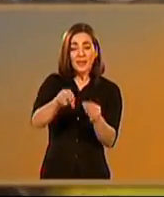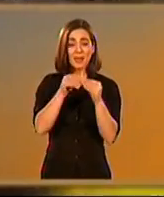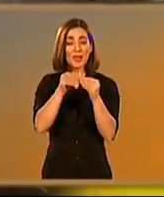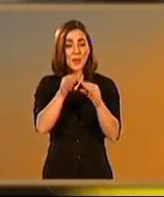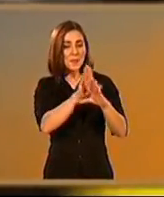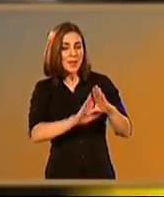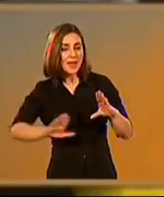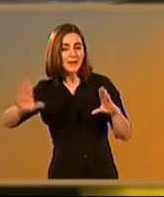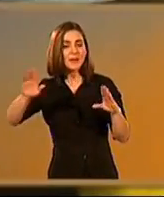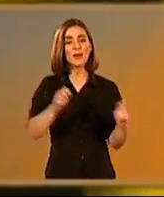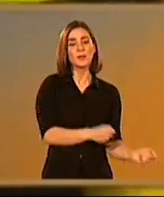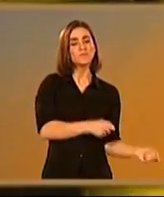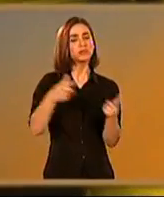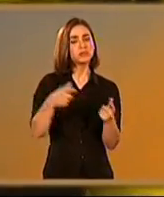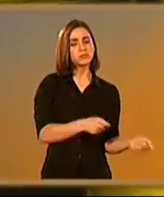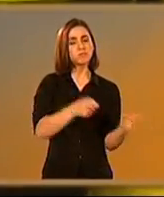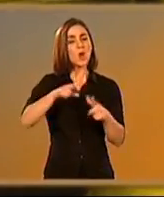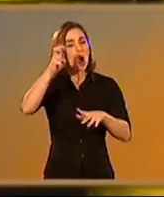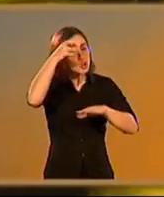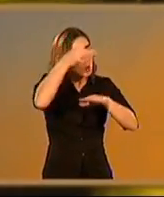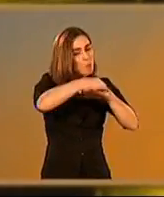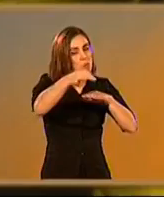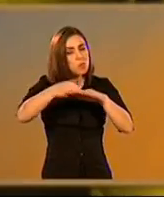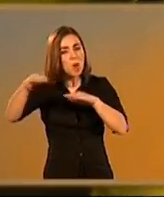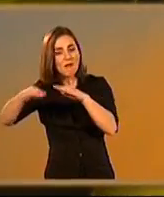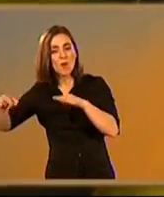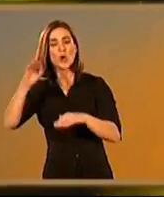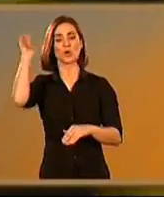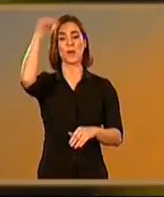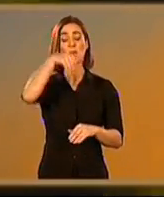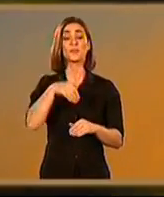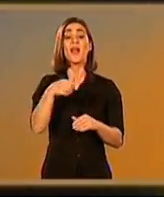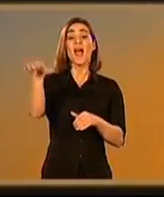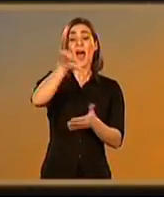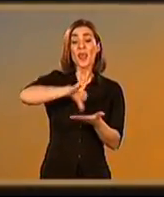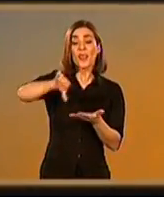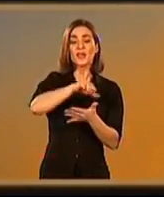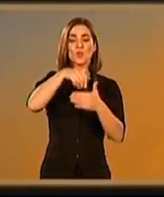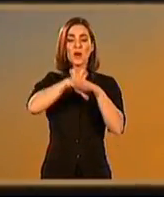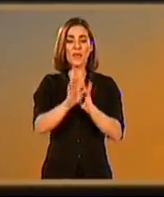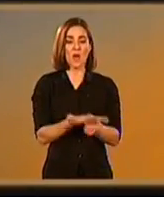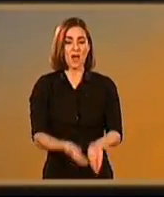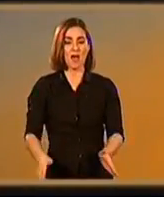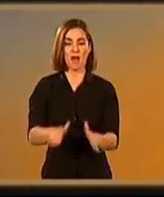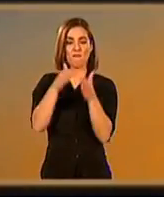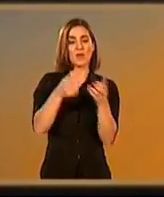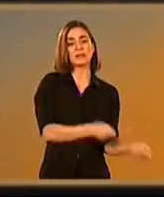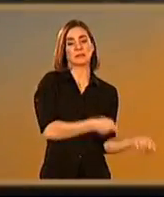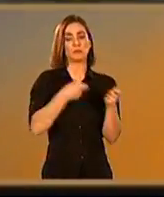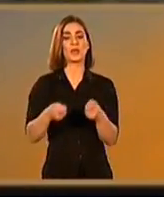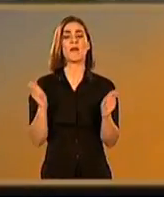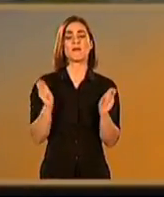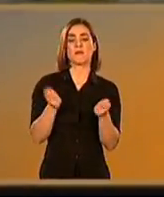El aceite de la Bética inundó el imperio. Almacenado en odres de cuero, se transportaba en carros desde las